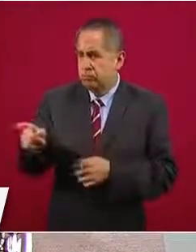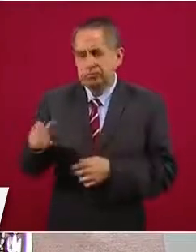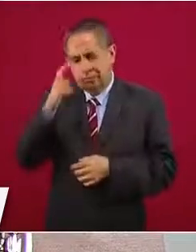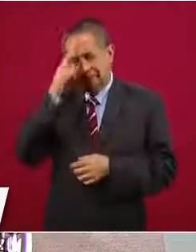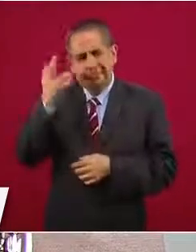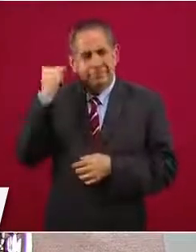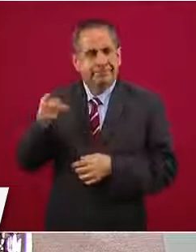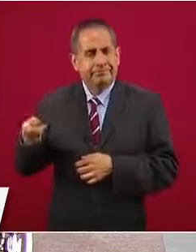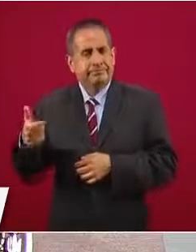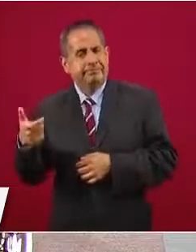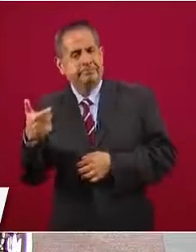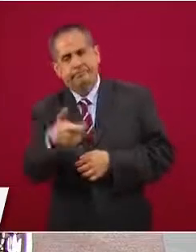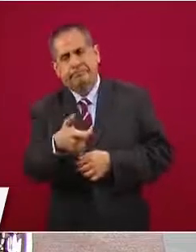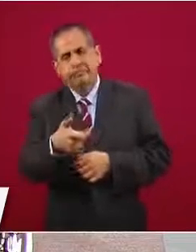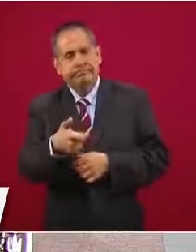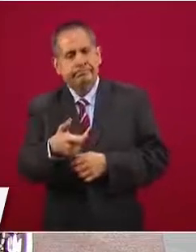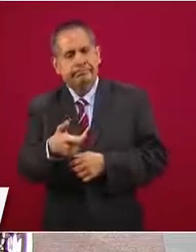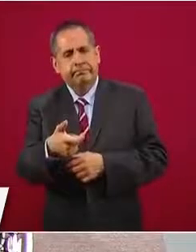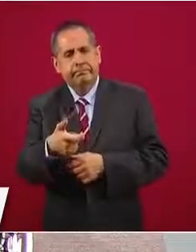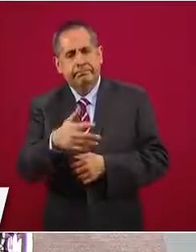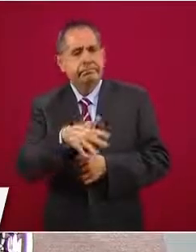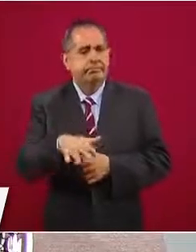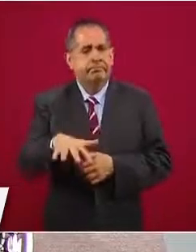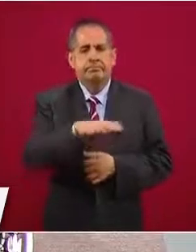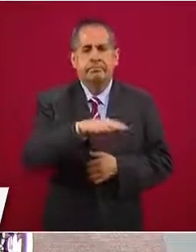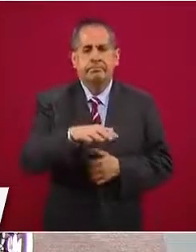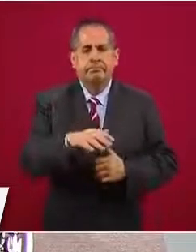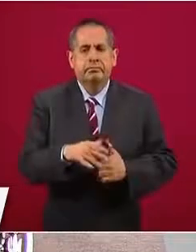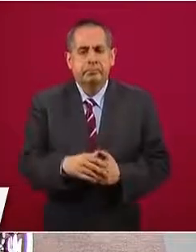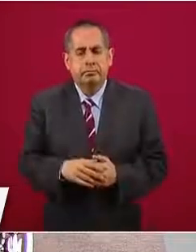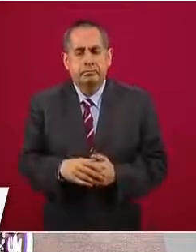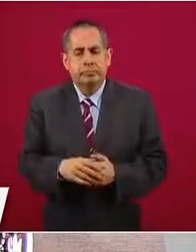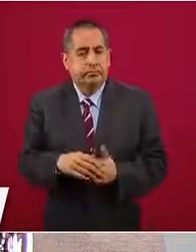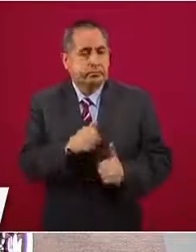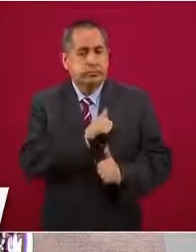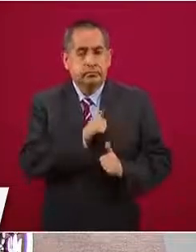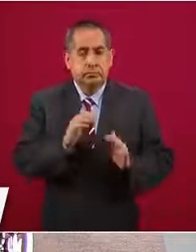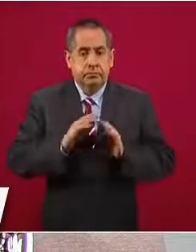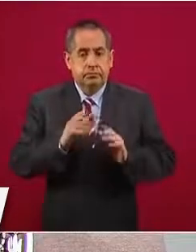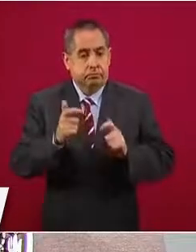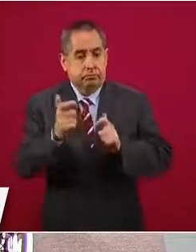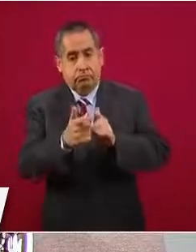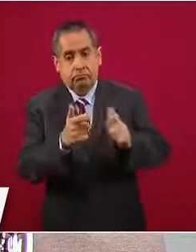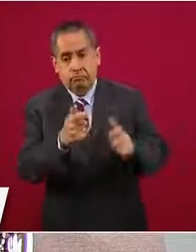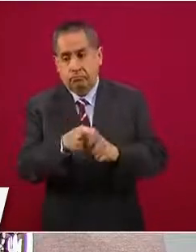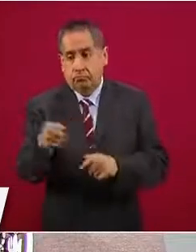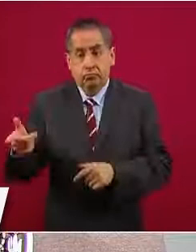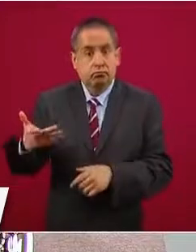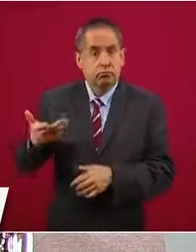a oficiales y a soldados